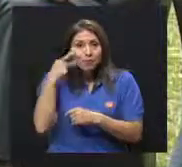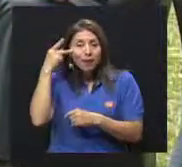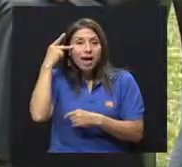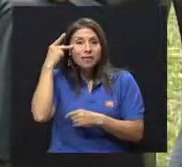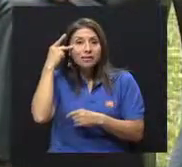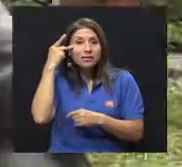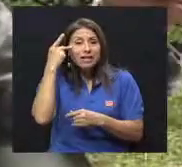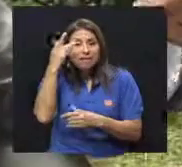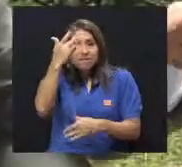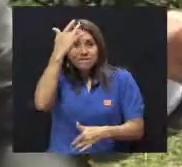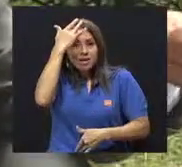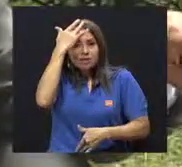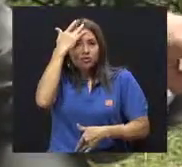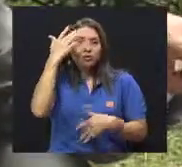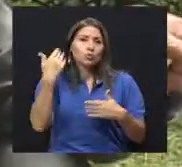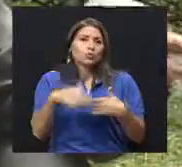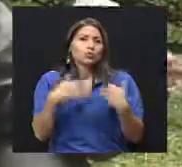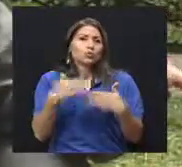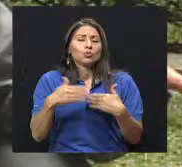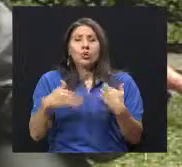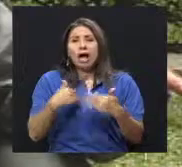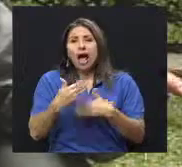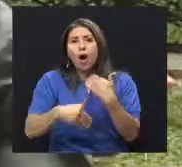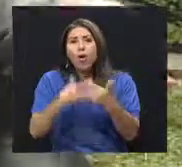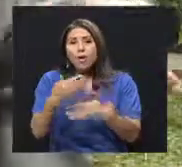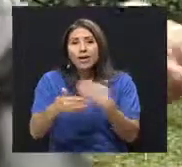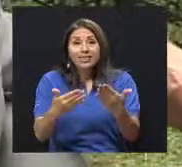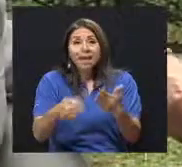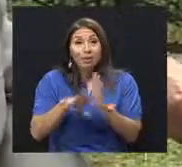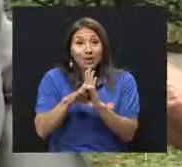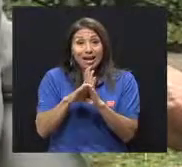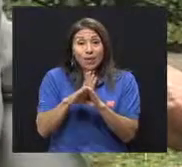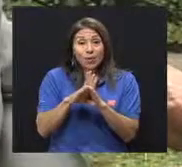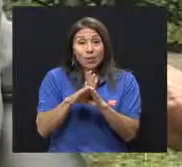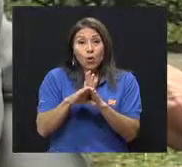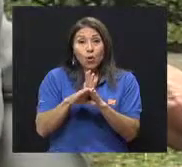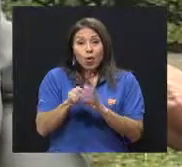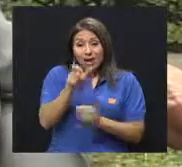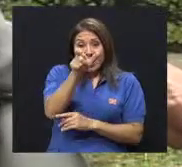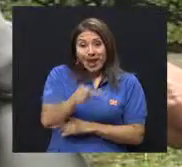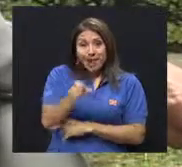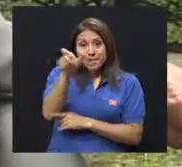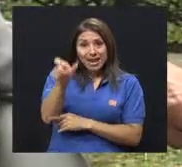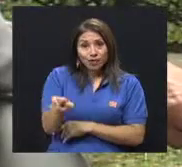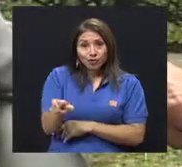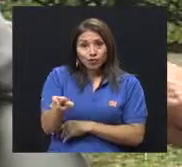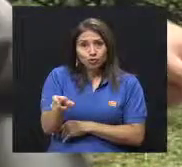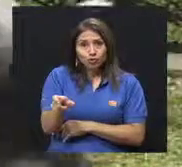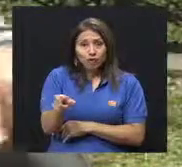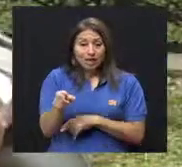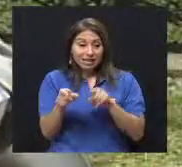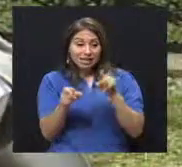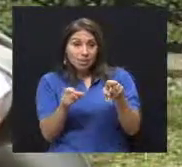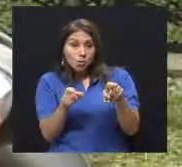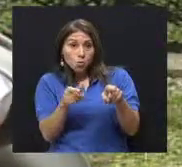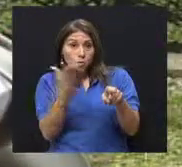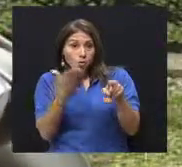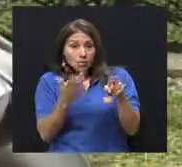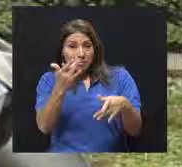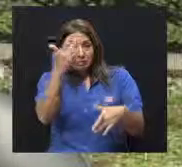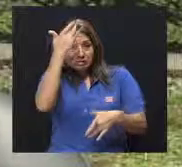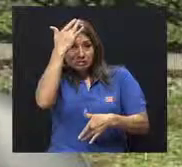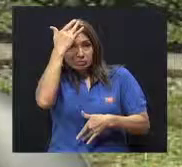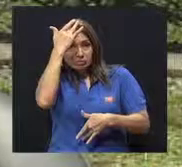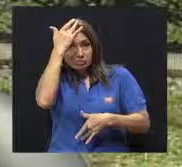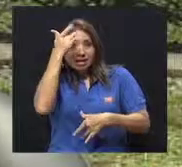60%. Los gemelos univitelinos, si uno hace diabetes, y conozco varios casos en nuestro país, el otro tiene